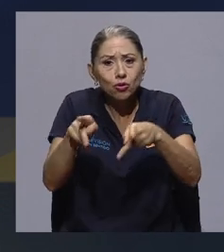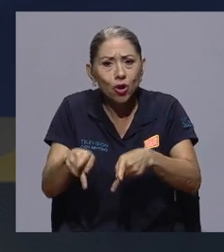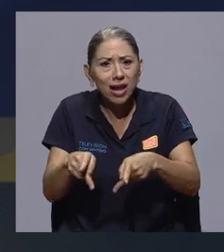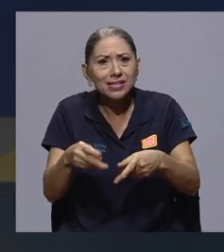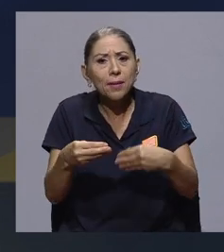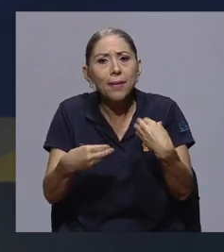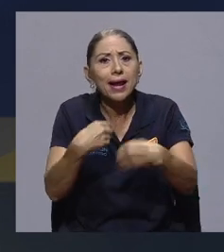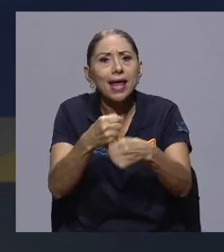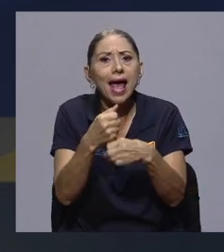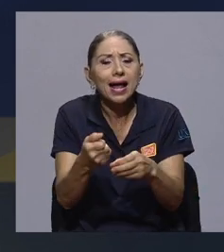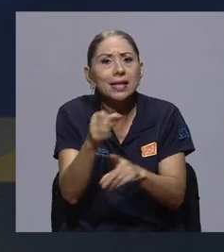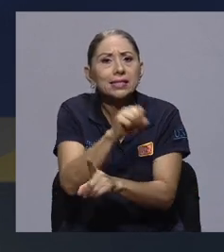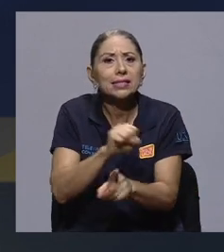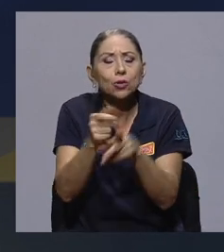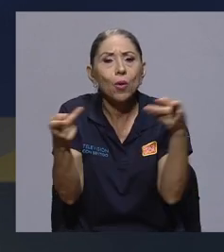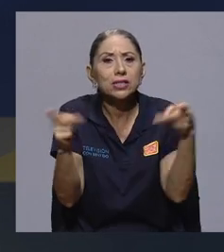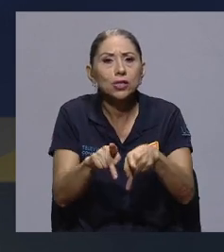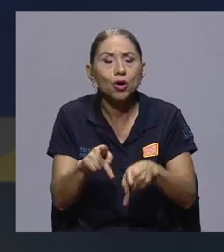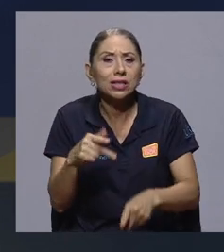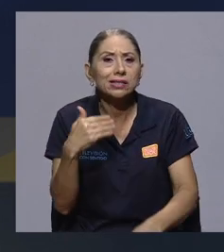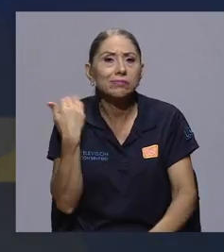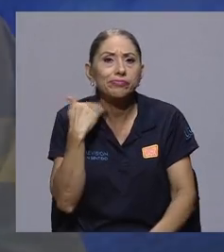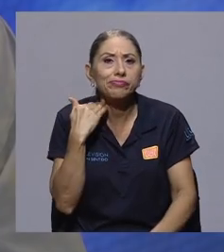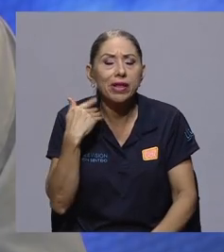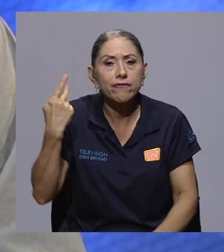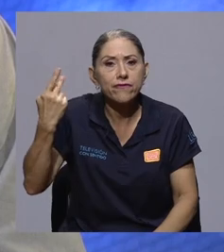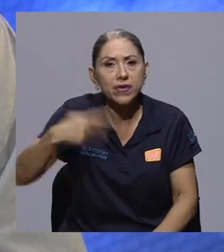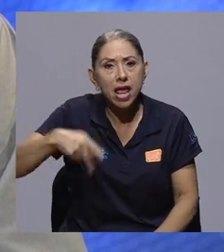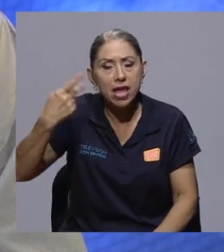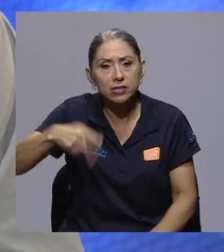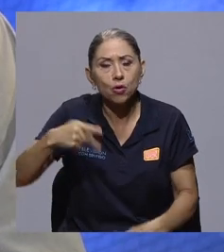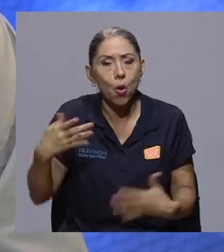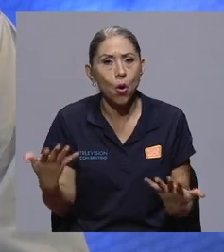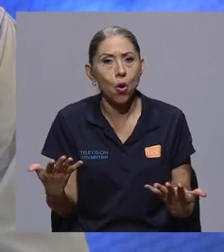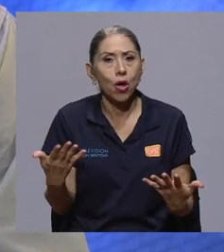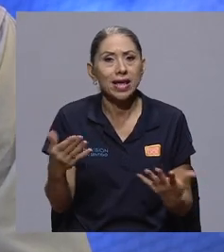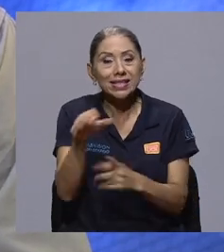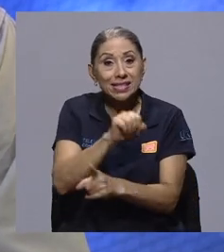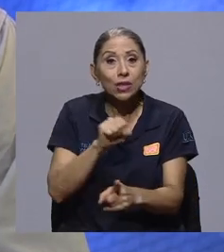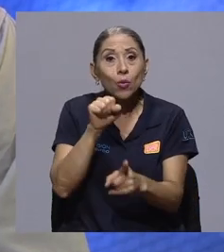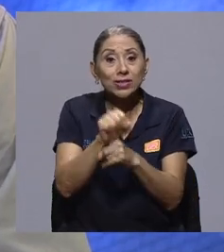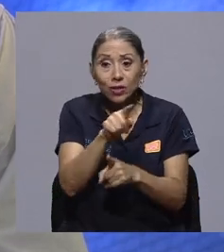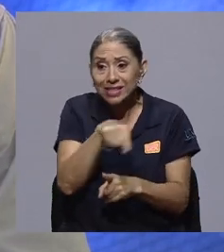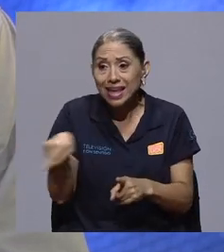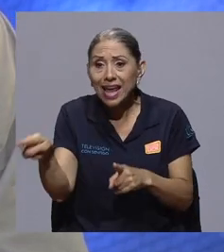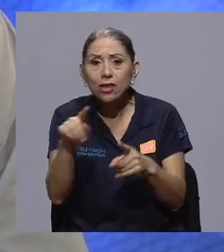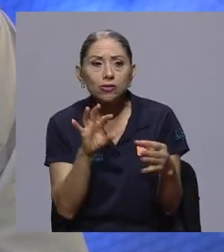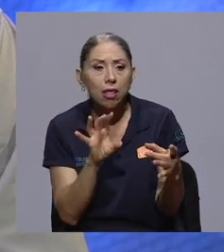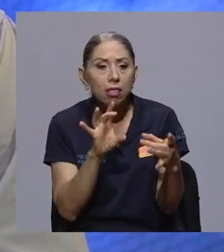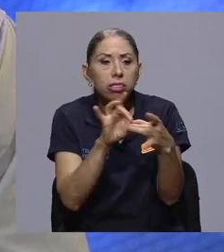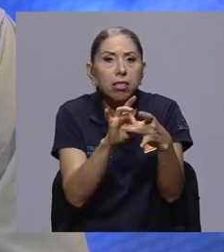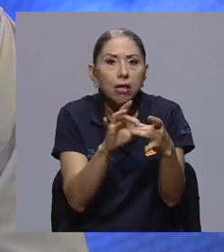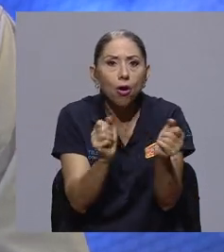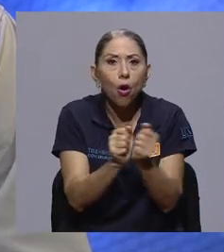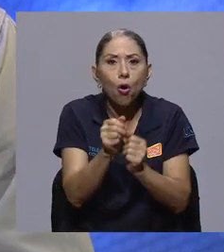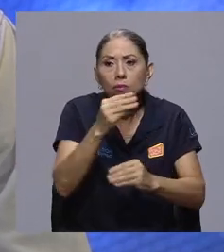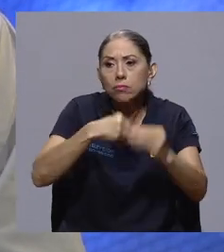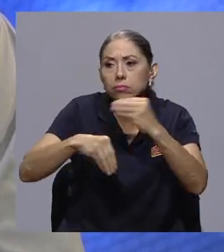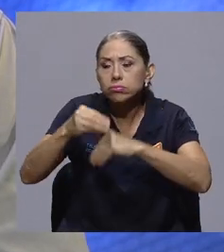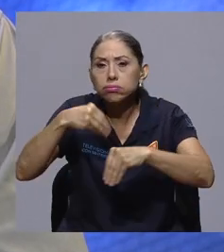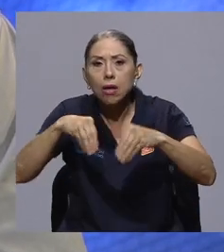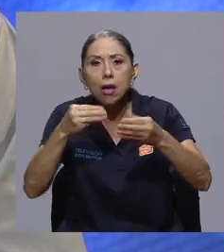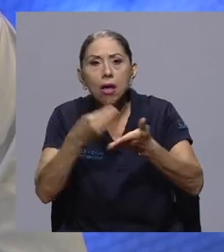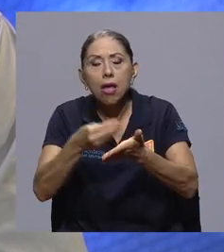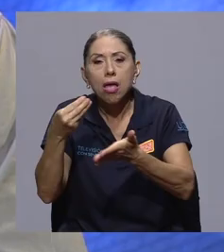a situaciones que le ponen en más riesgo, a situaciones de más, digamos, de conexión con los mercados ilícitos y